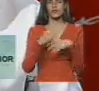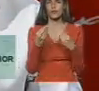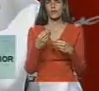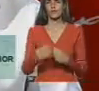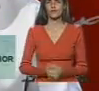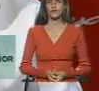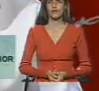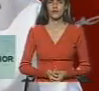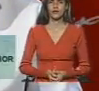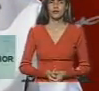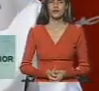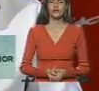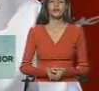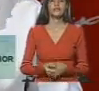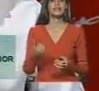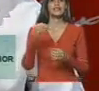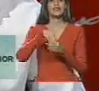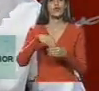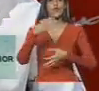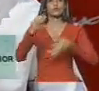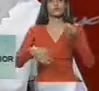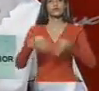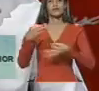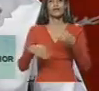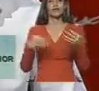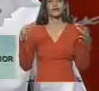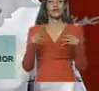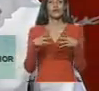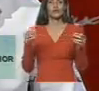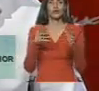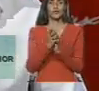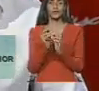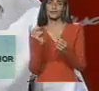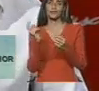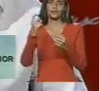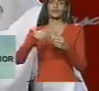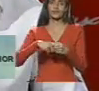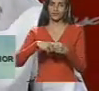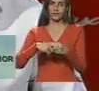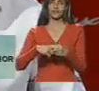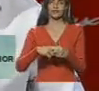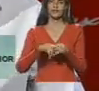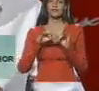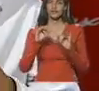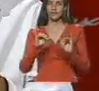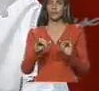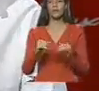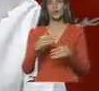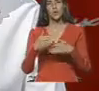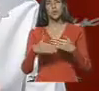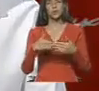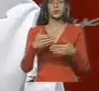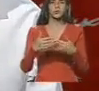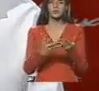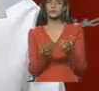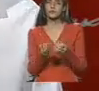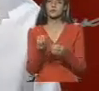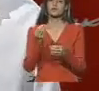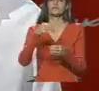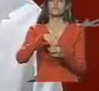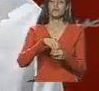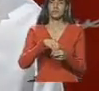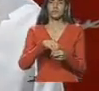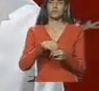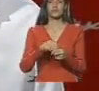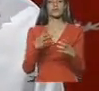de Interior y Justicia se efectuó a través de todos los entes adscritos. Allí poco a poco se ha ido incorporando